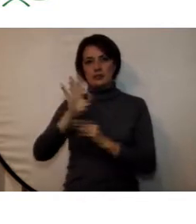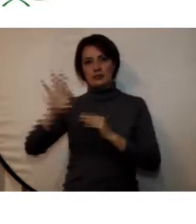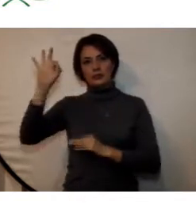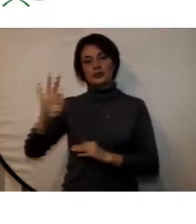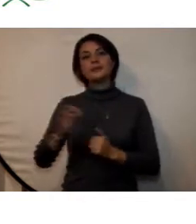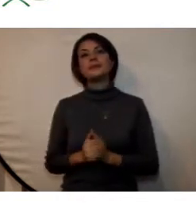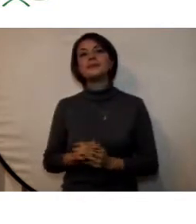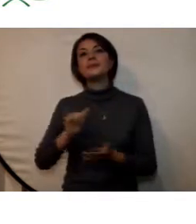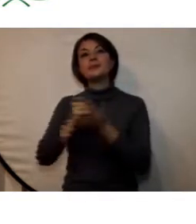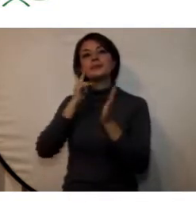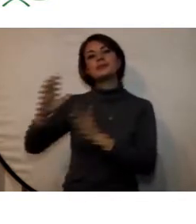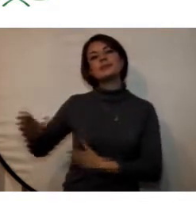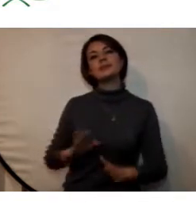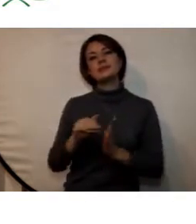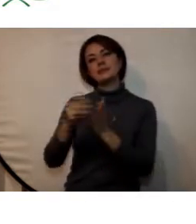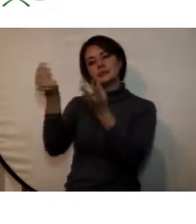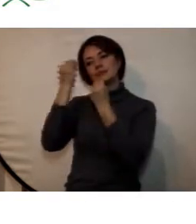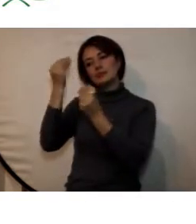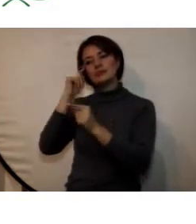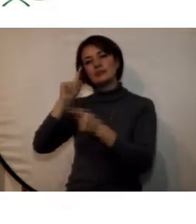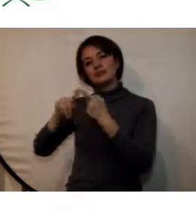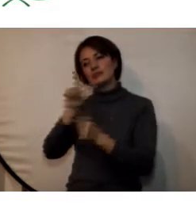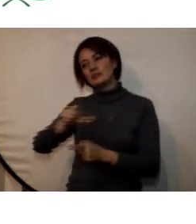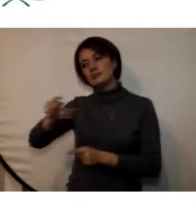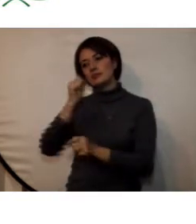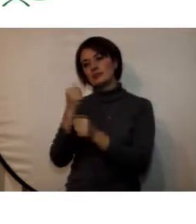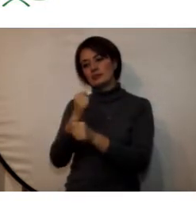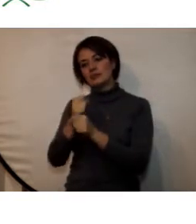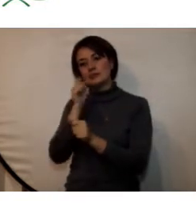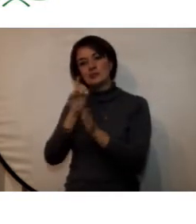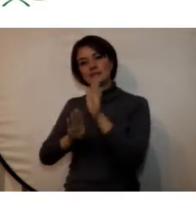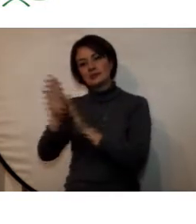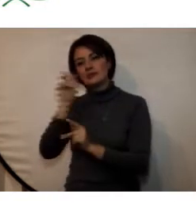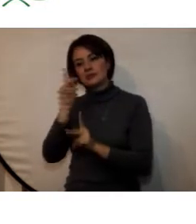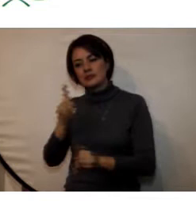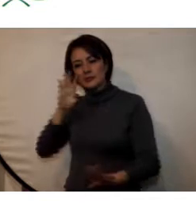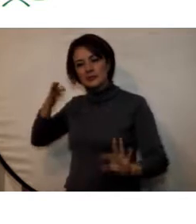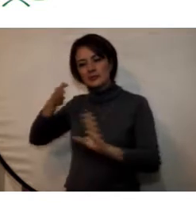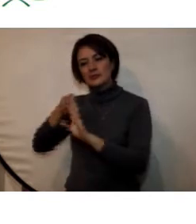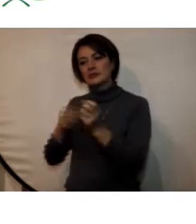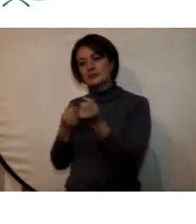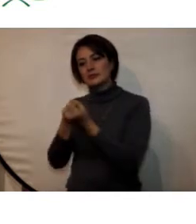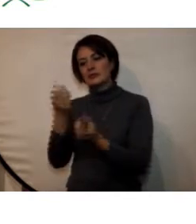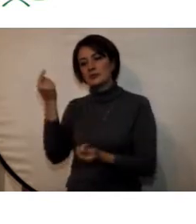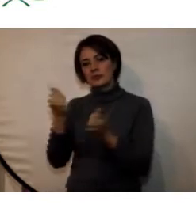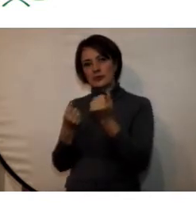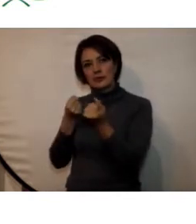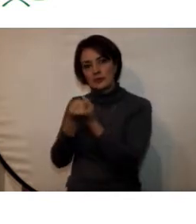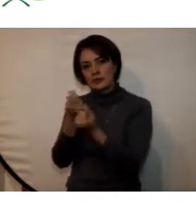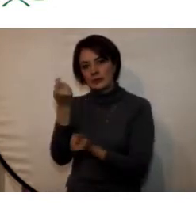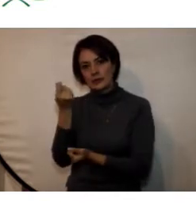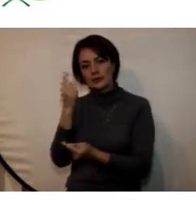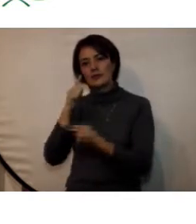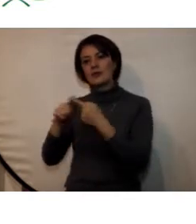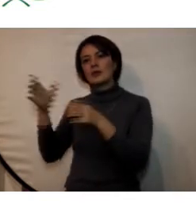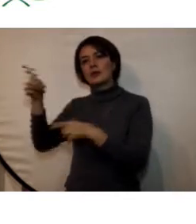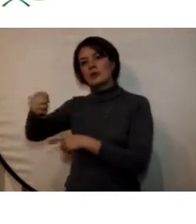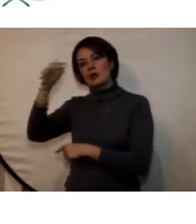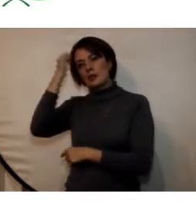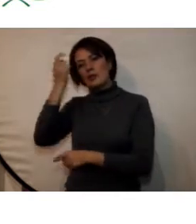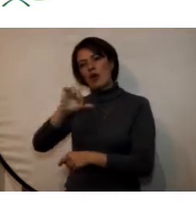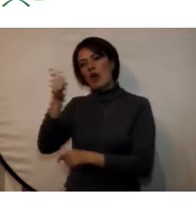el plan de capacitación de la educación para el trabajo y desarrollo humano está orientado a apoyar económica y administrativamente a docentes en actividades